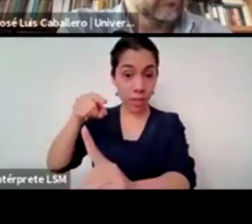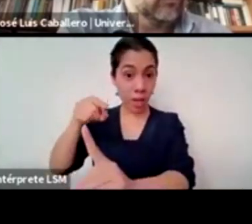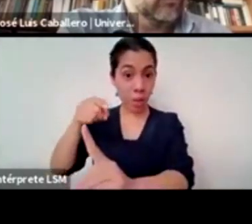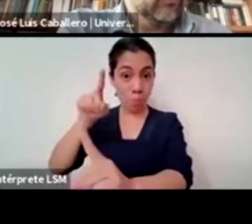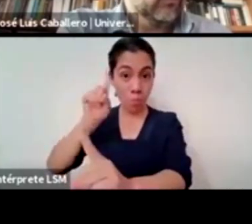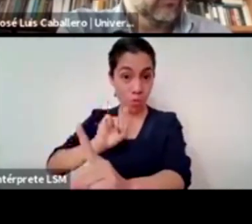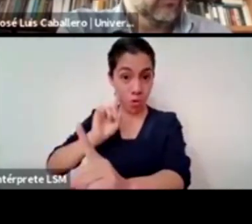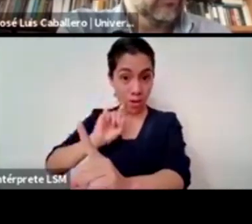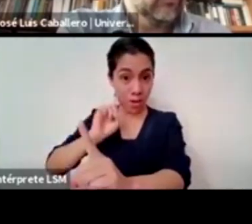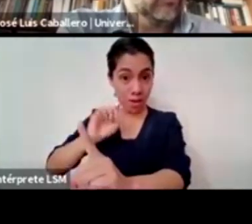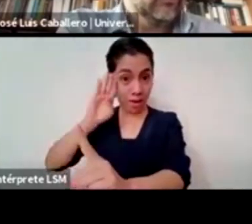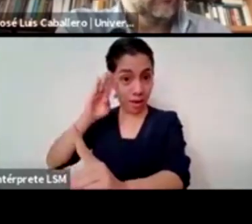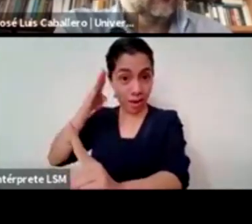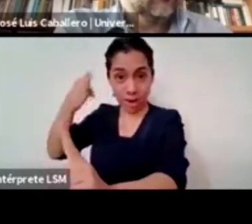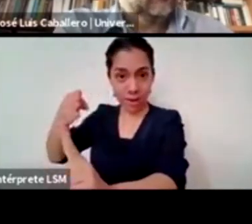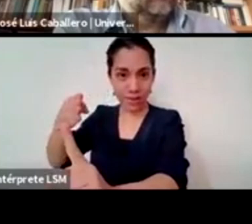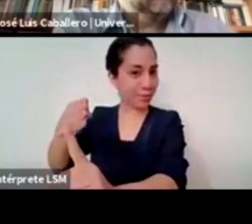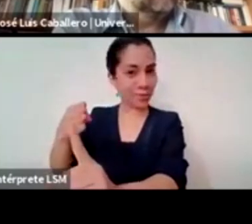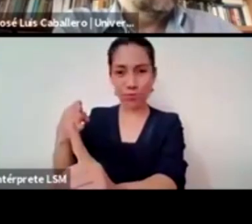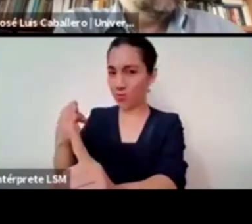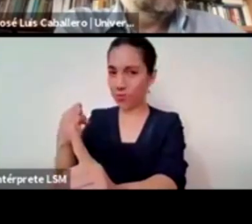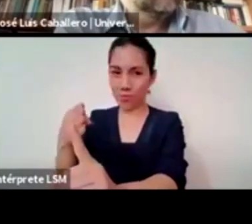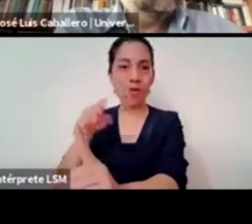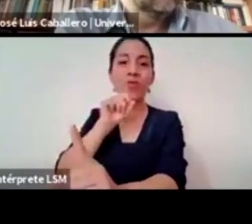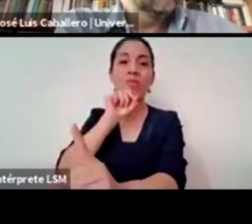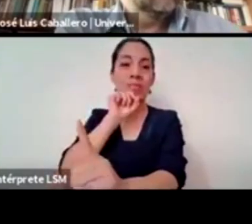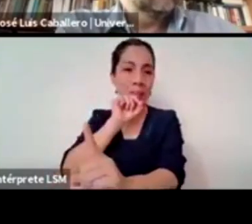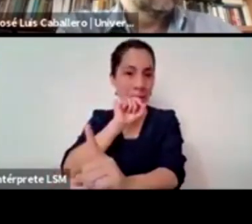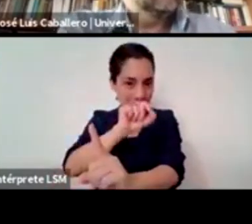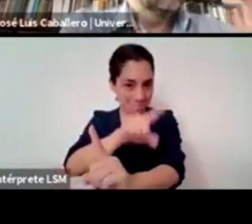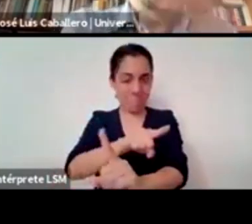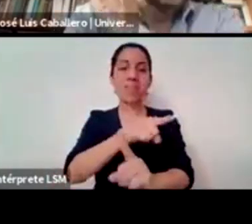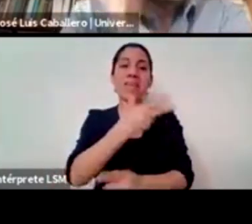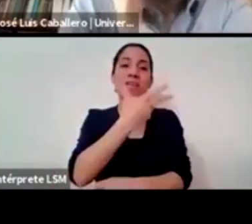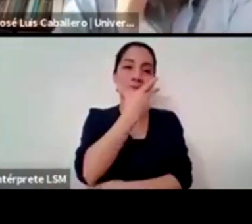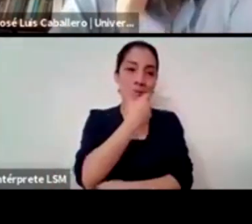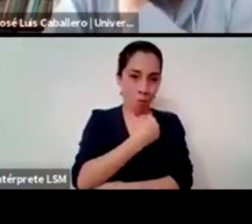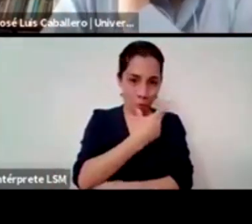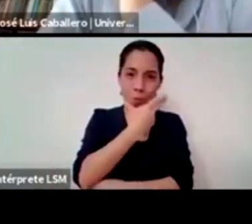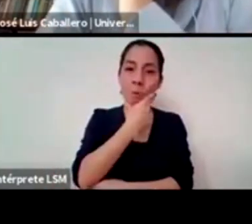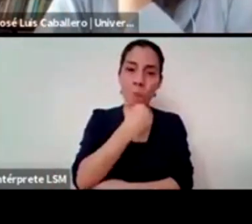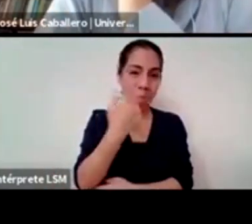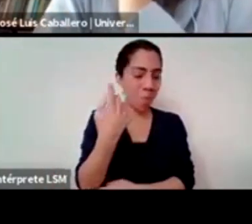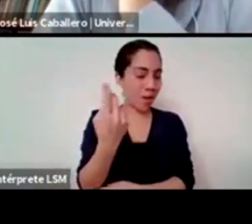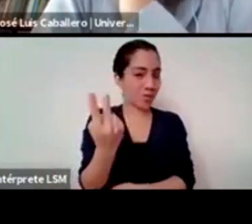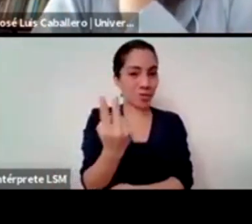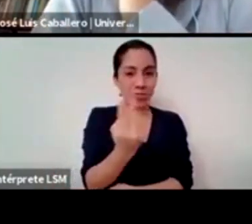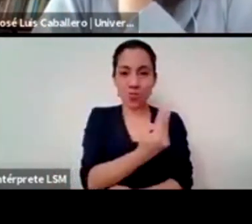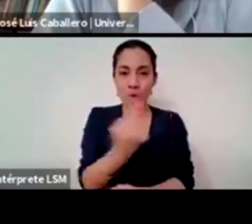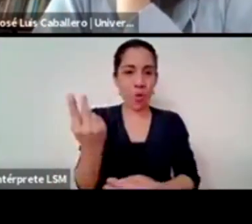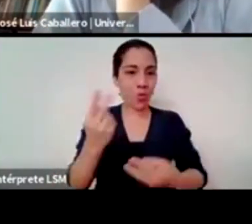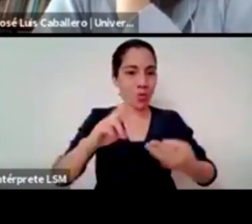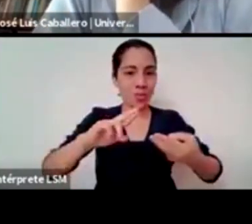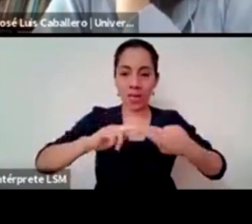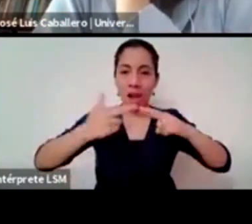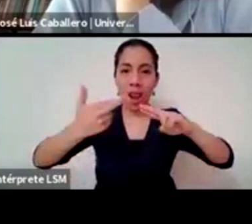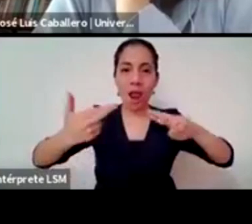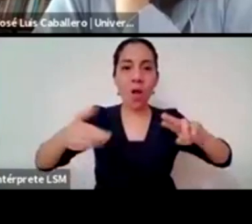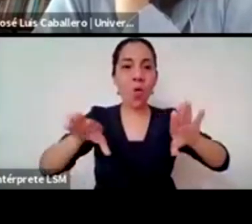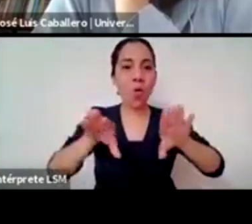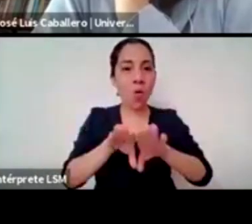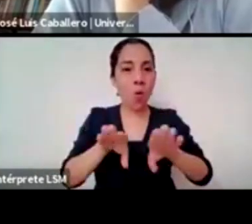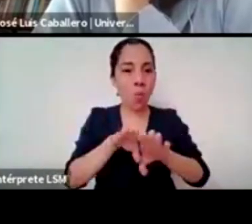es cuestión de los cuerpos femeninos cuando realmente no es el caso todas las generaciones sociales se